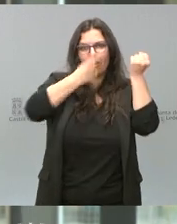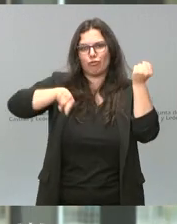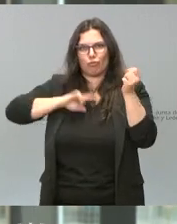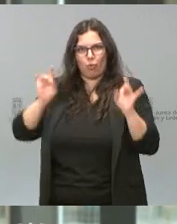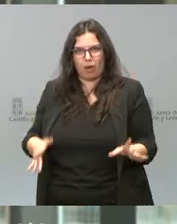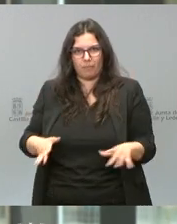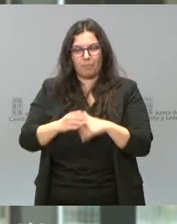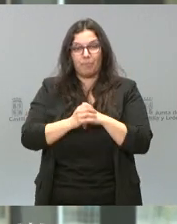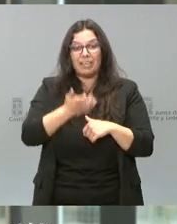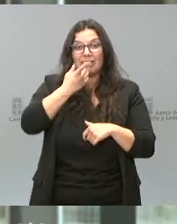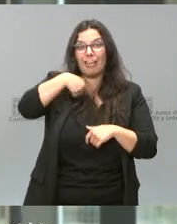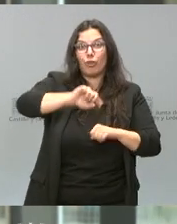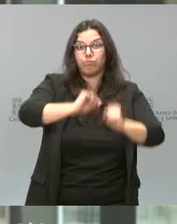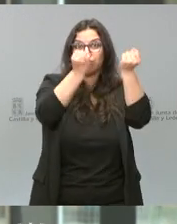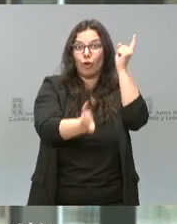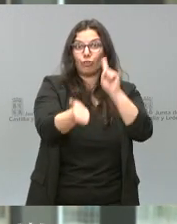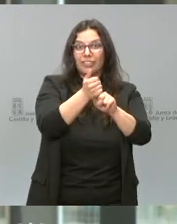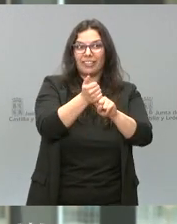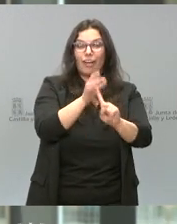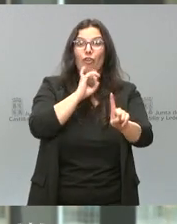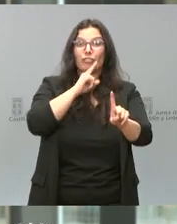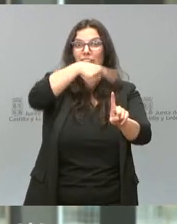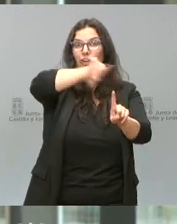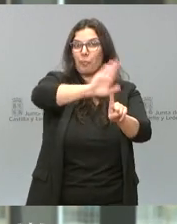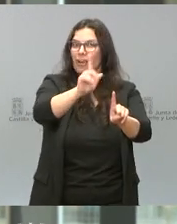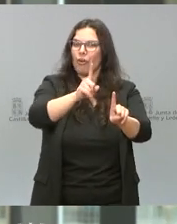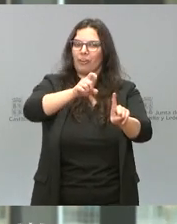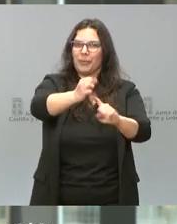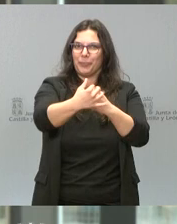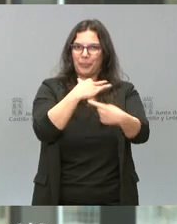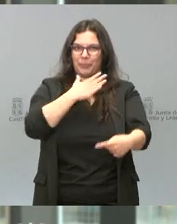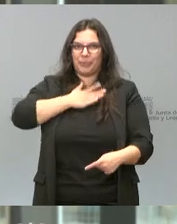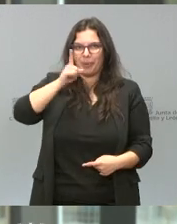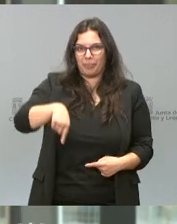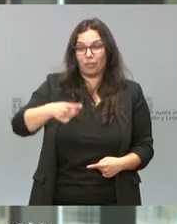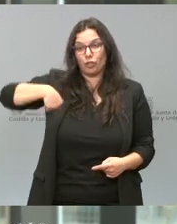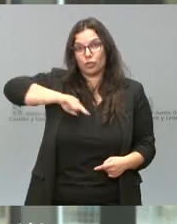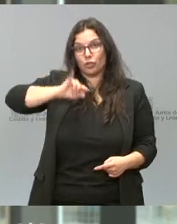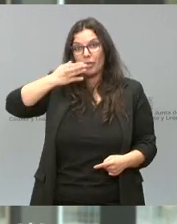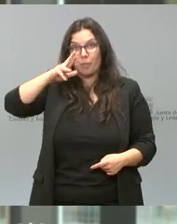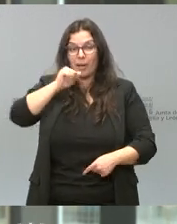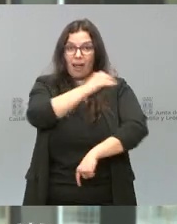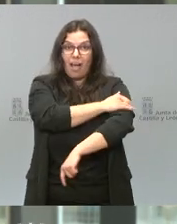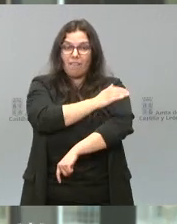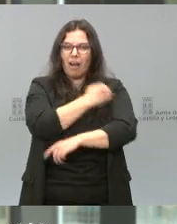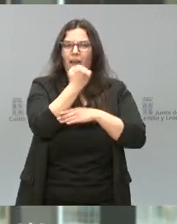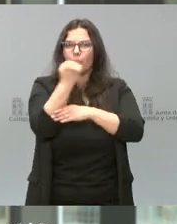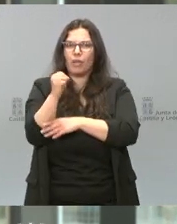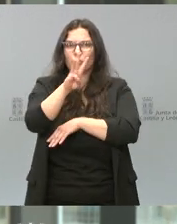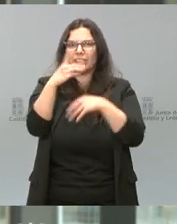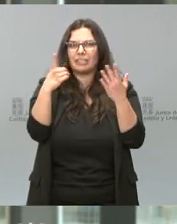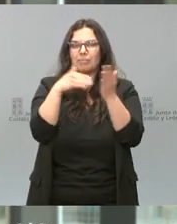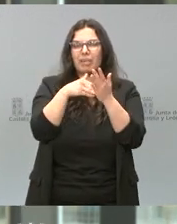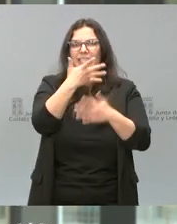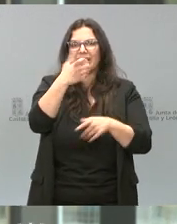Y cuando lo logran, la satisfacción no es únicamente de ellos. Iberaval, a día de hoy, respaldamos a más de 36.500